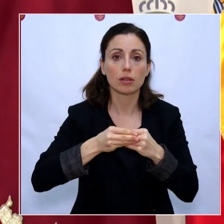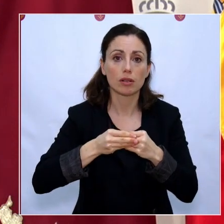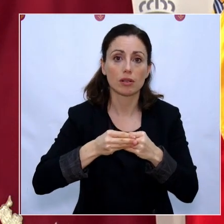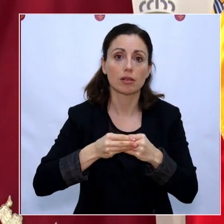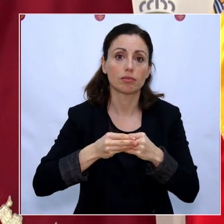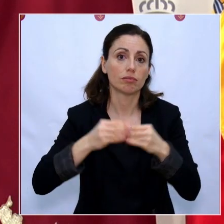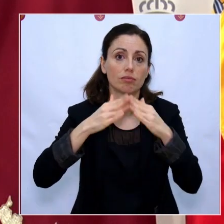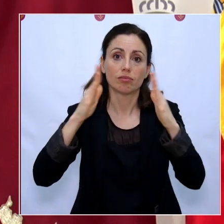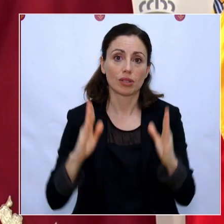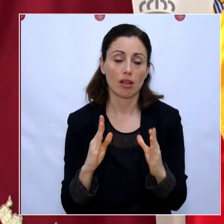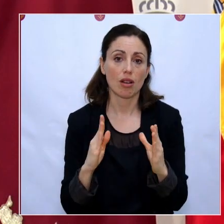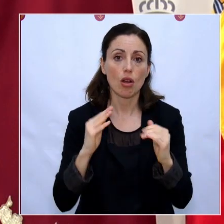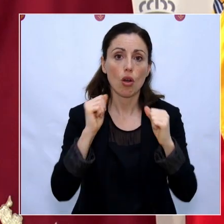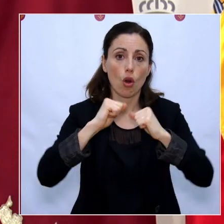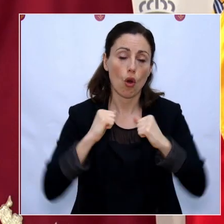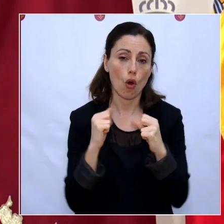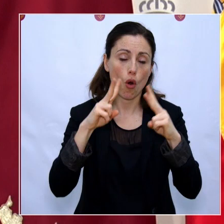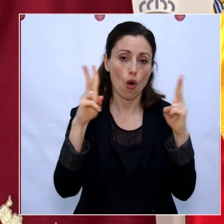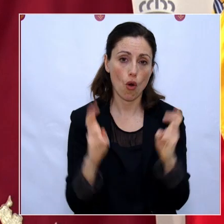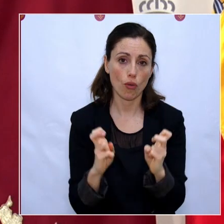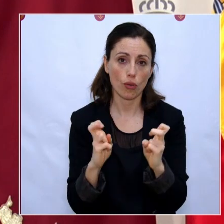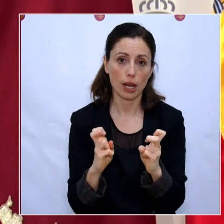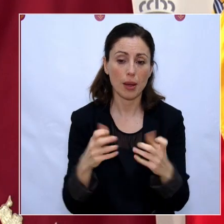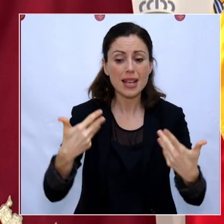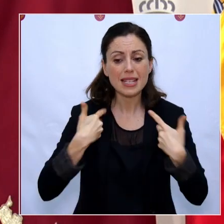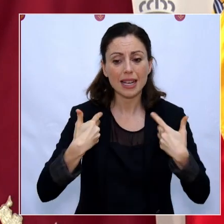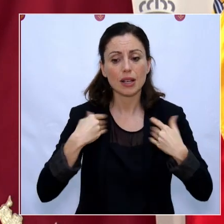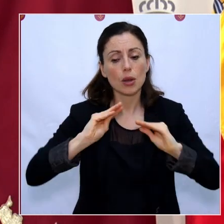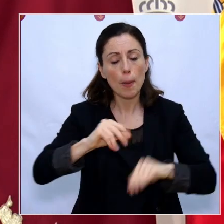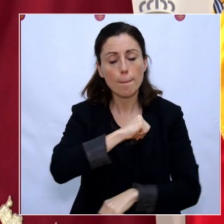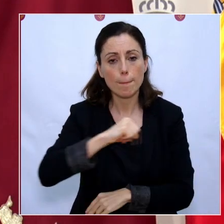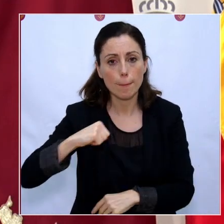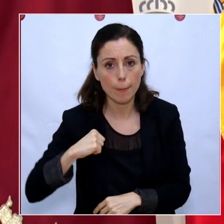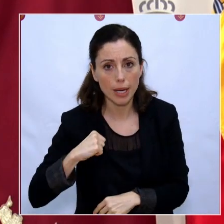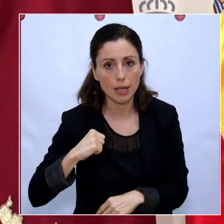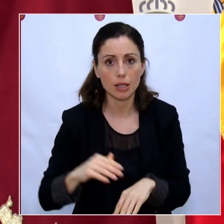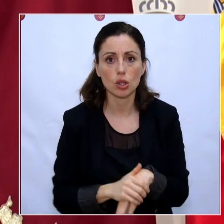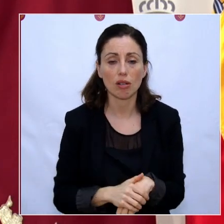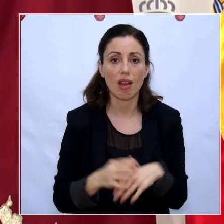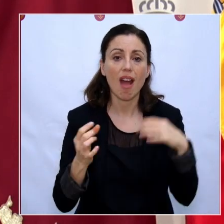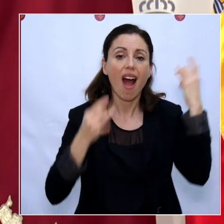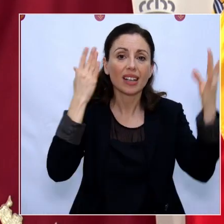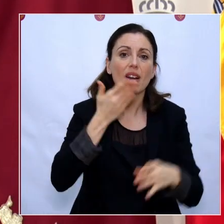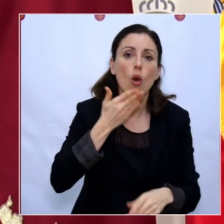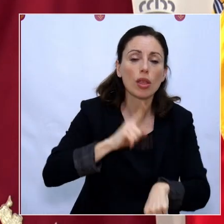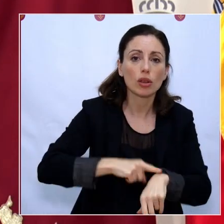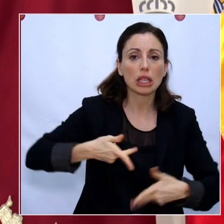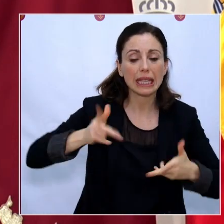confinamiento. Vuestro sacrificio personal, vuestra renuncia a las actividades cotidianas,